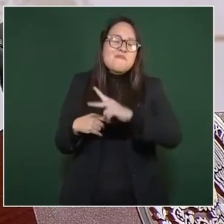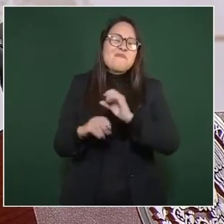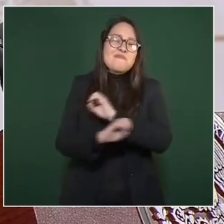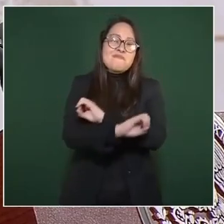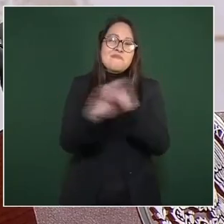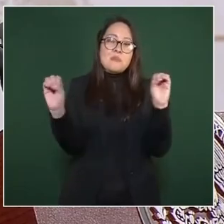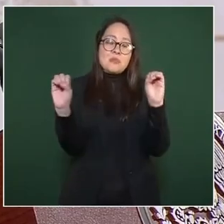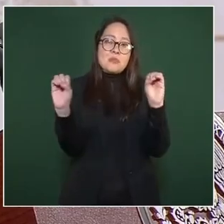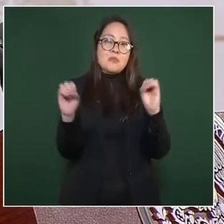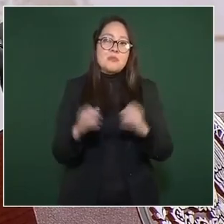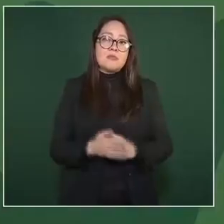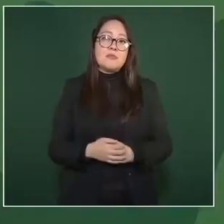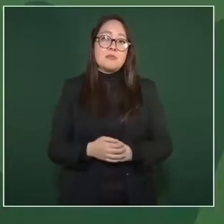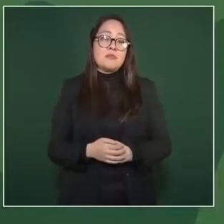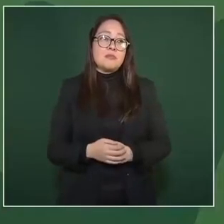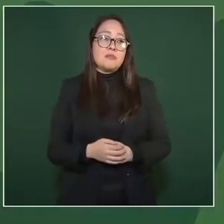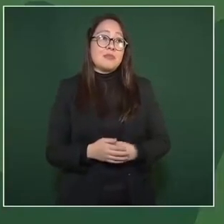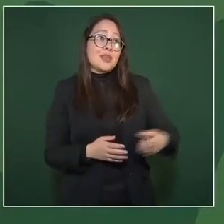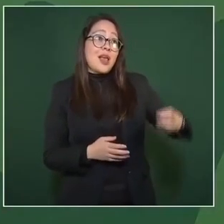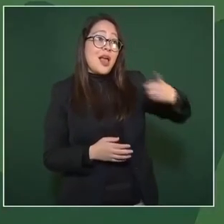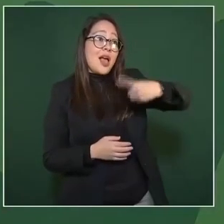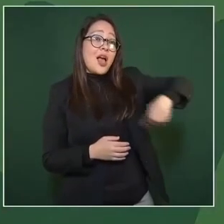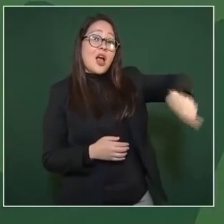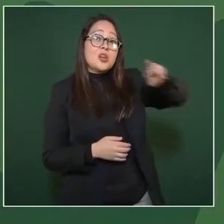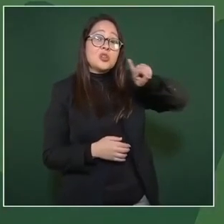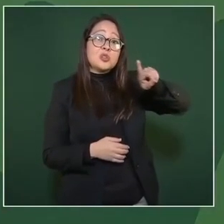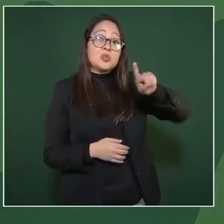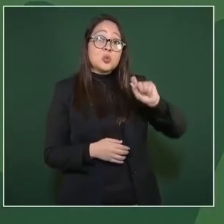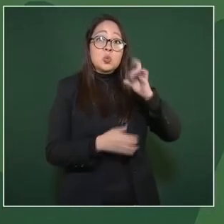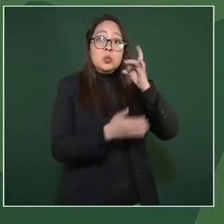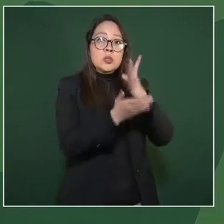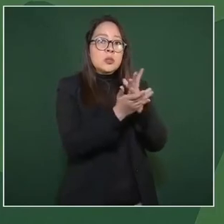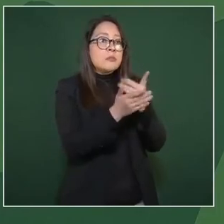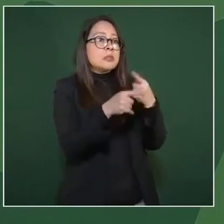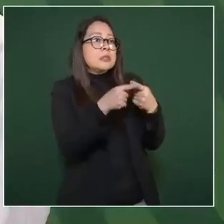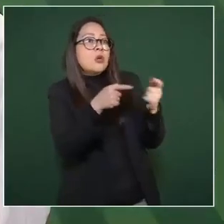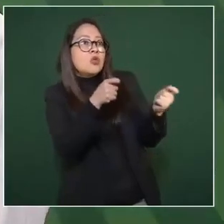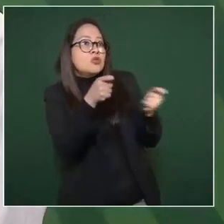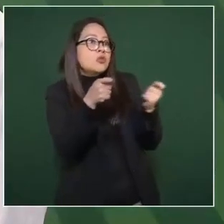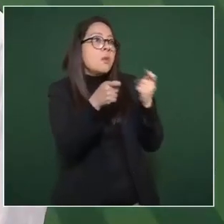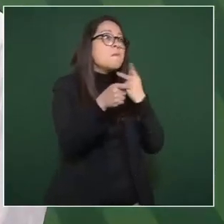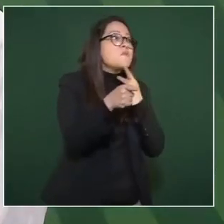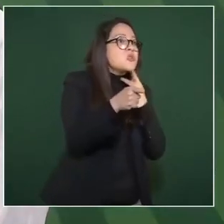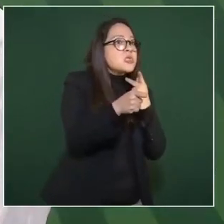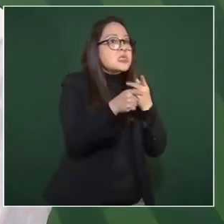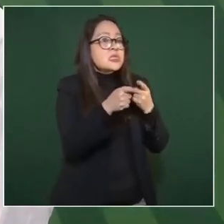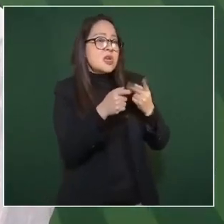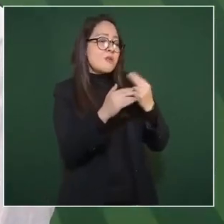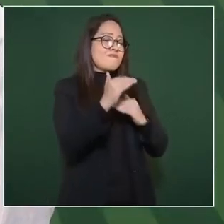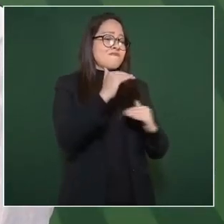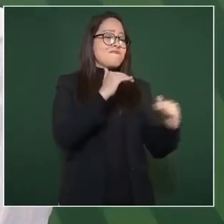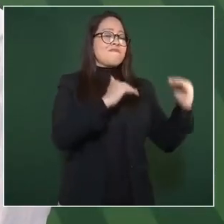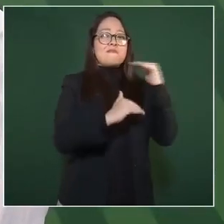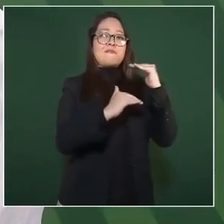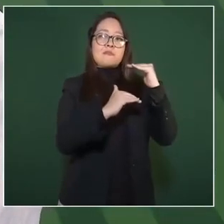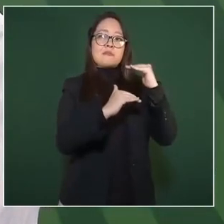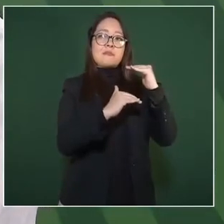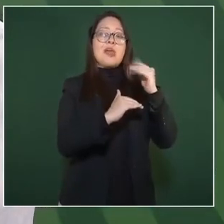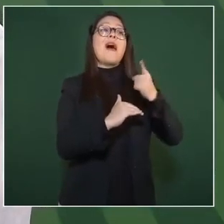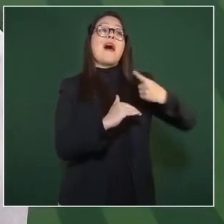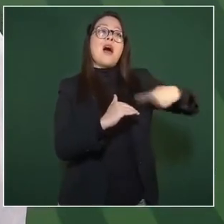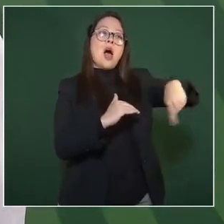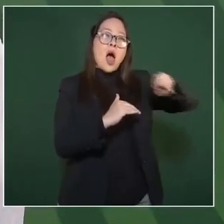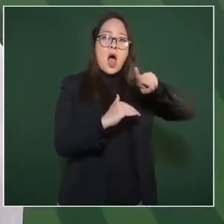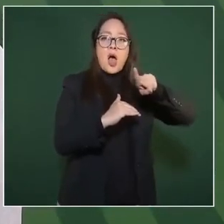Para ellos la política es asunto de los políticos, la clase política, el